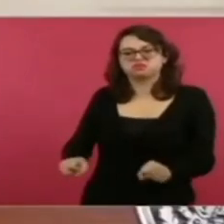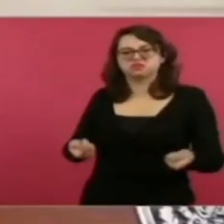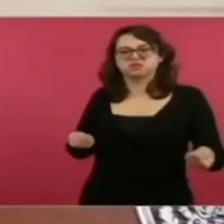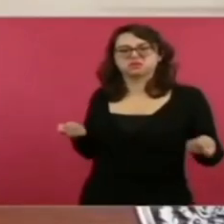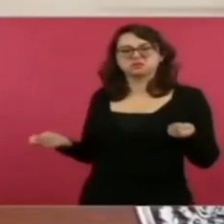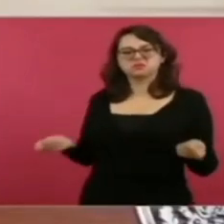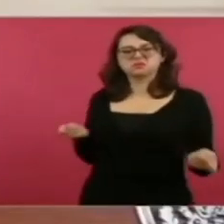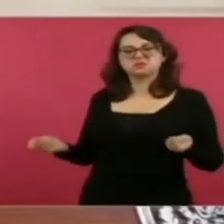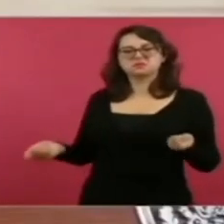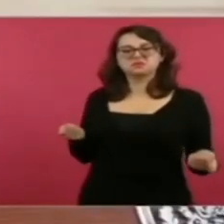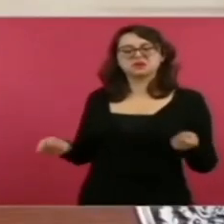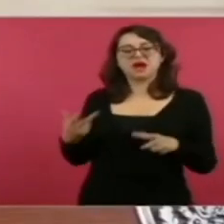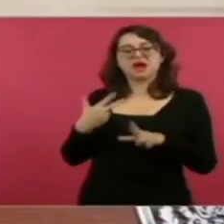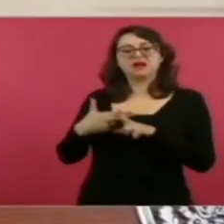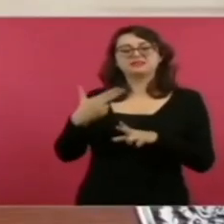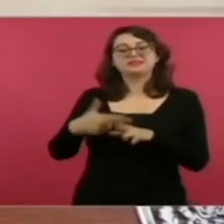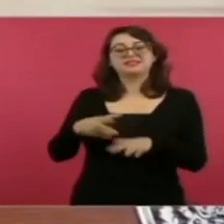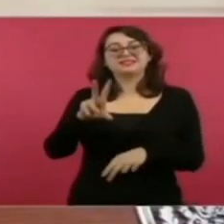años.